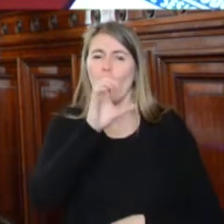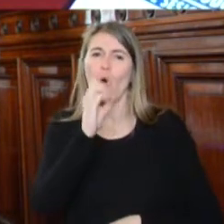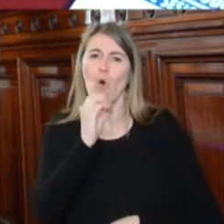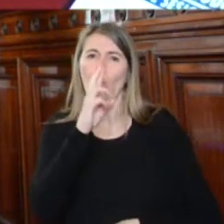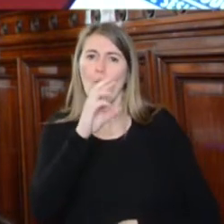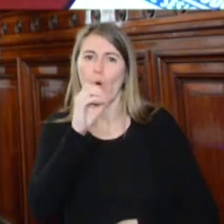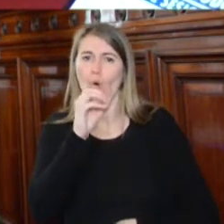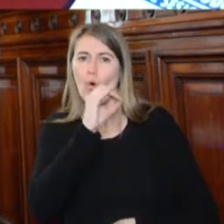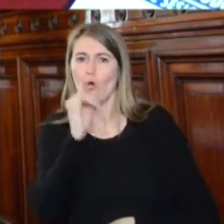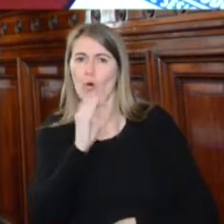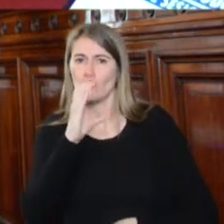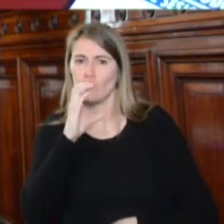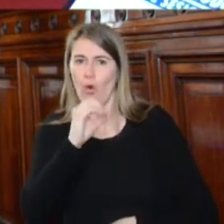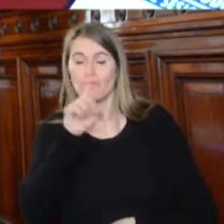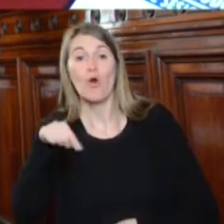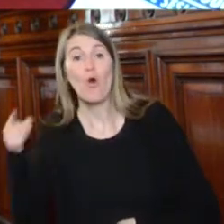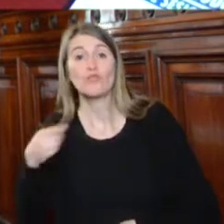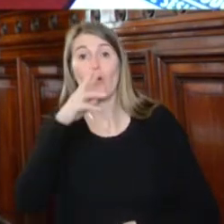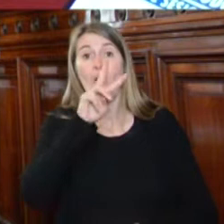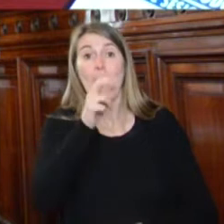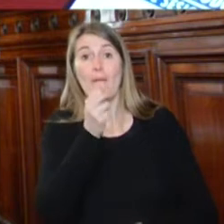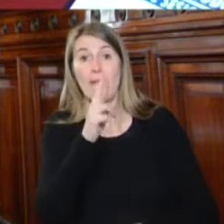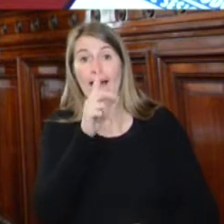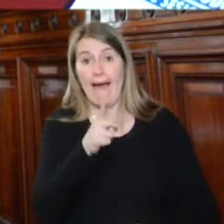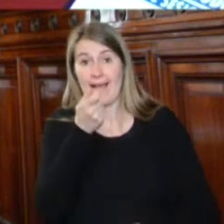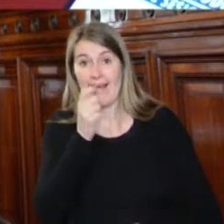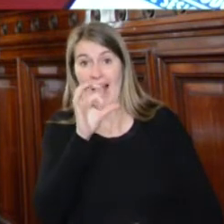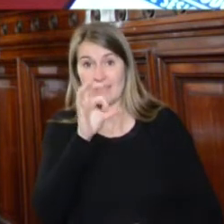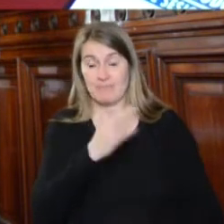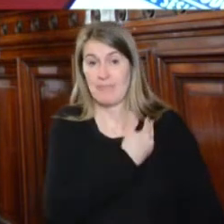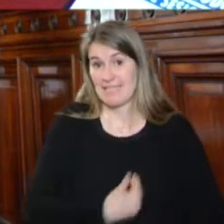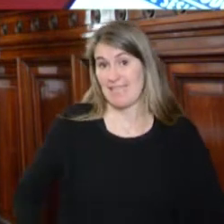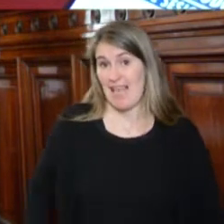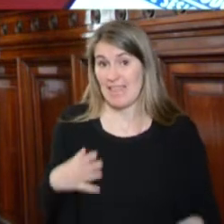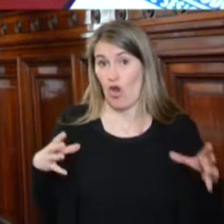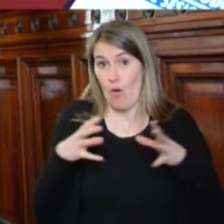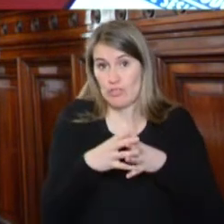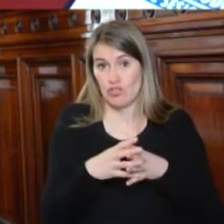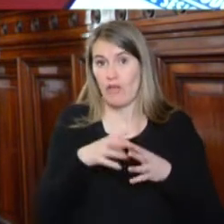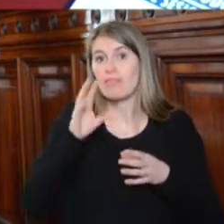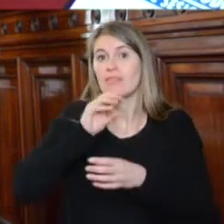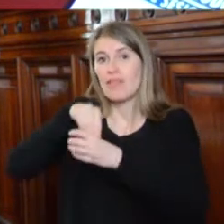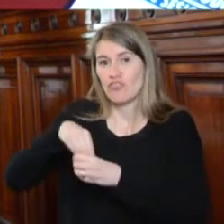y el comisionado Luis Ernesto Vargas. Mi nombre es Francisco Guiguren, presidente de la comisión y relator para Argentina.